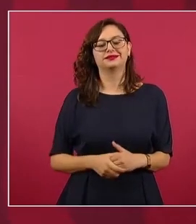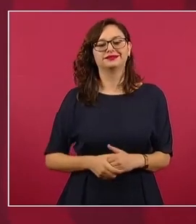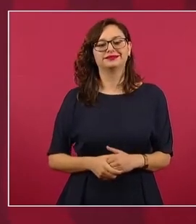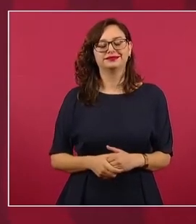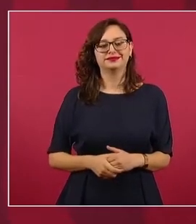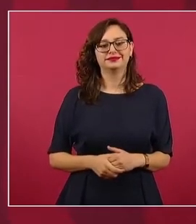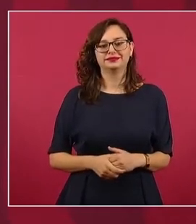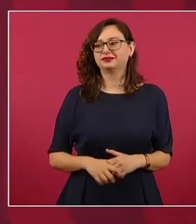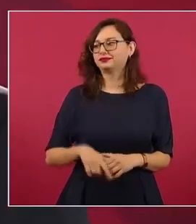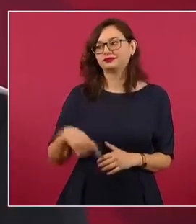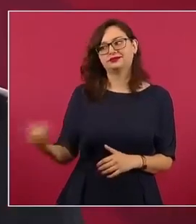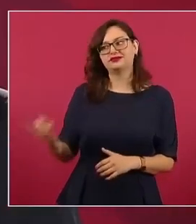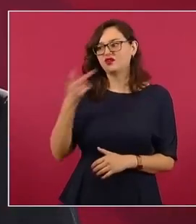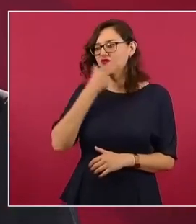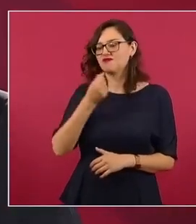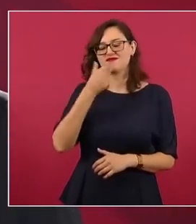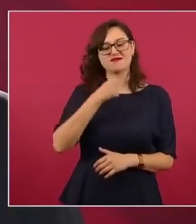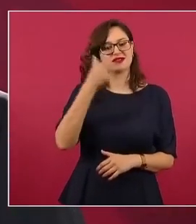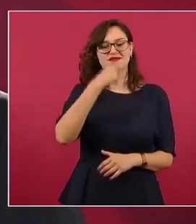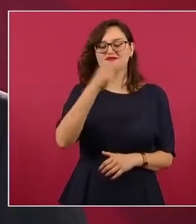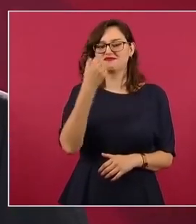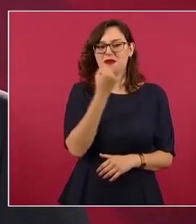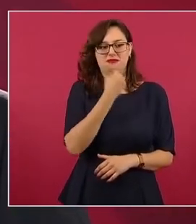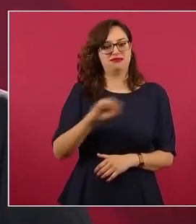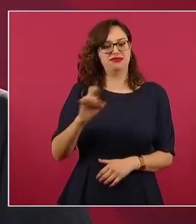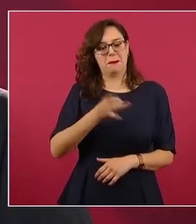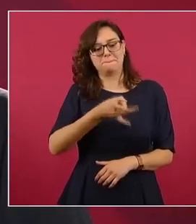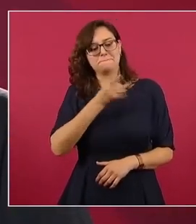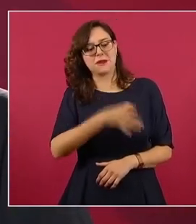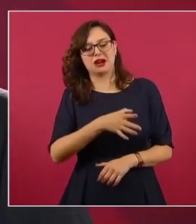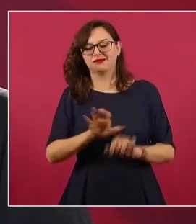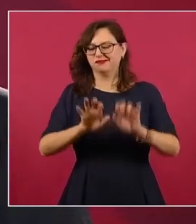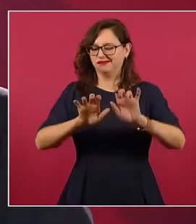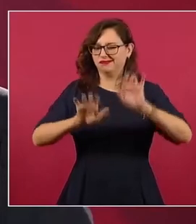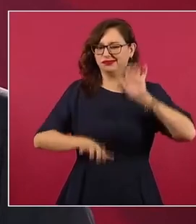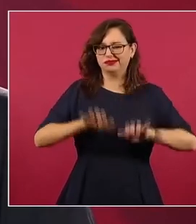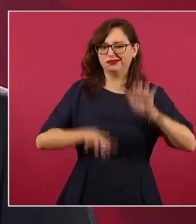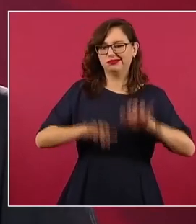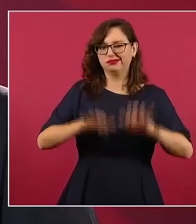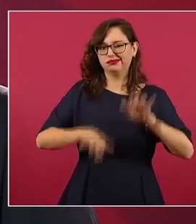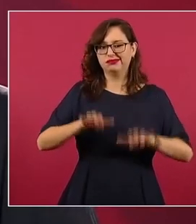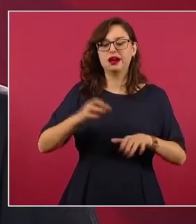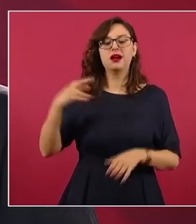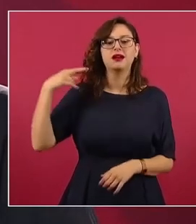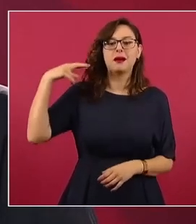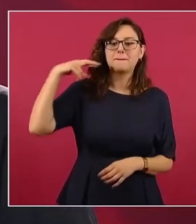y este les ganaba muy bueno, muy bueno